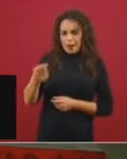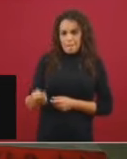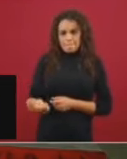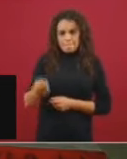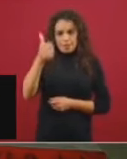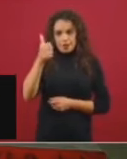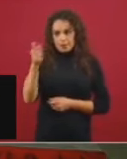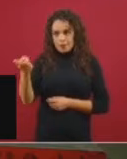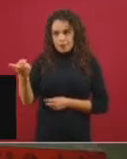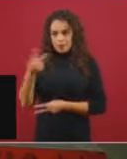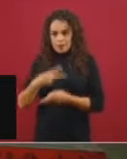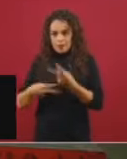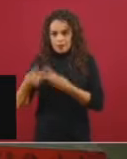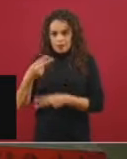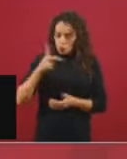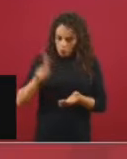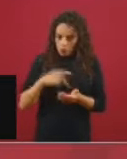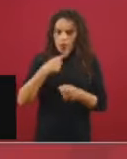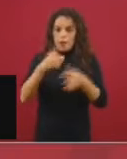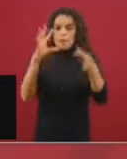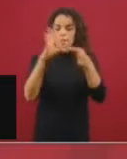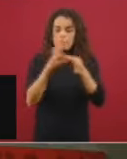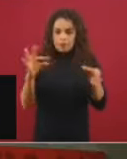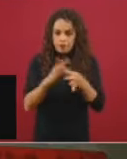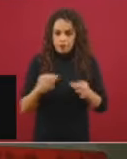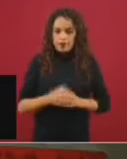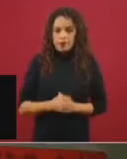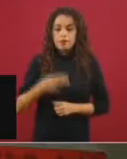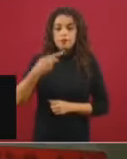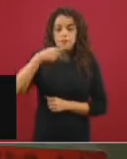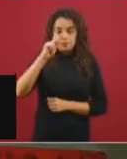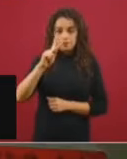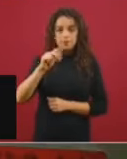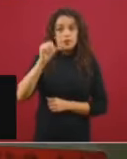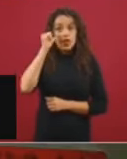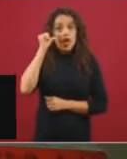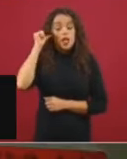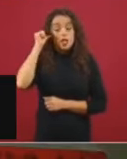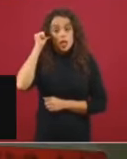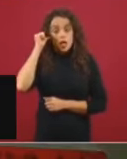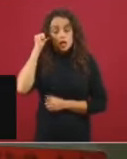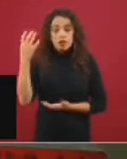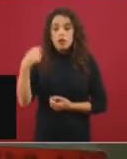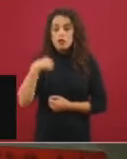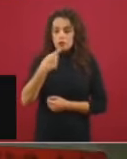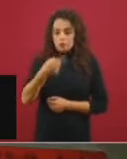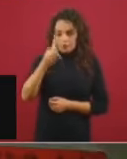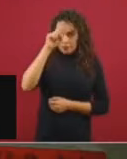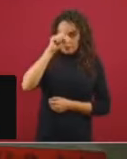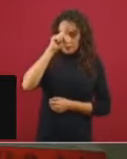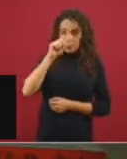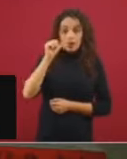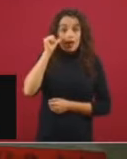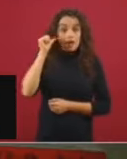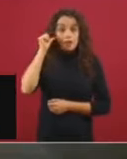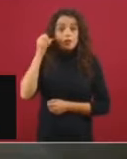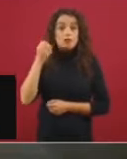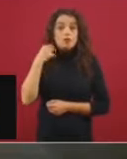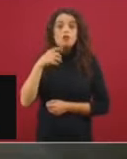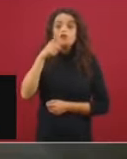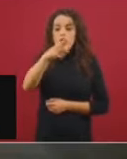CN95, no lo reconocía. Le recomiendo con todo gusto que revise la conferencia de ayer.